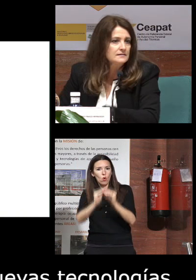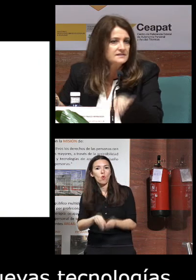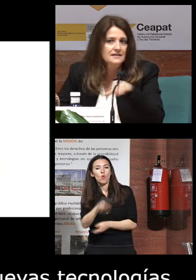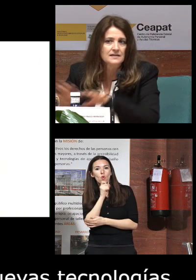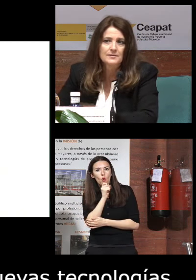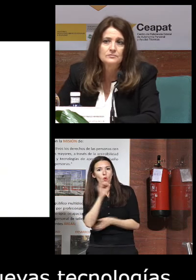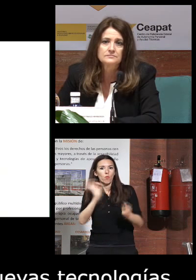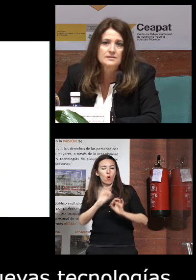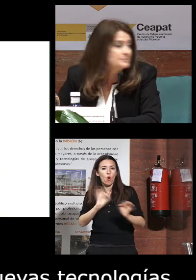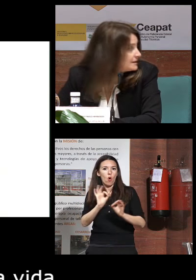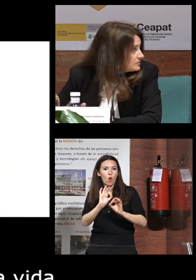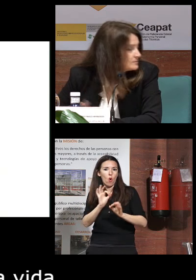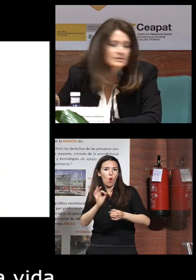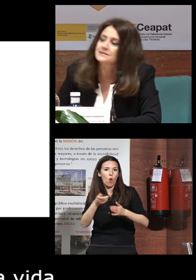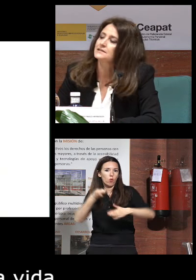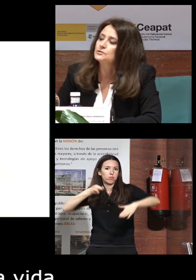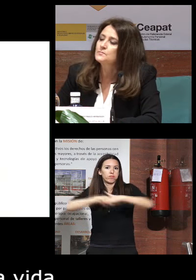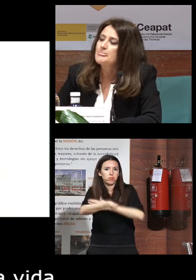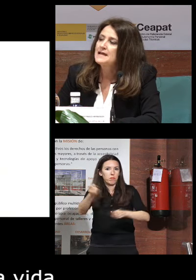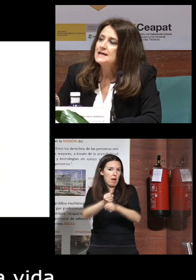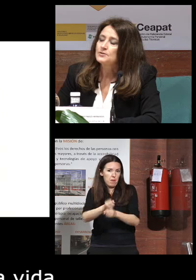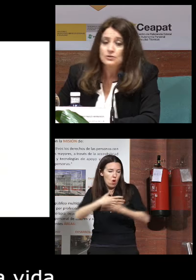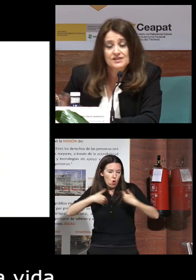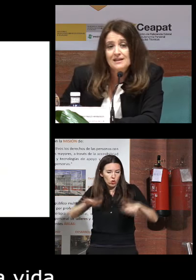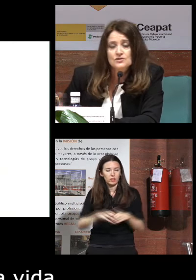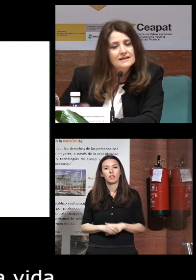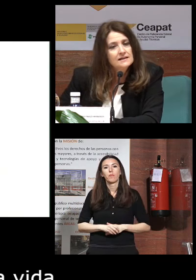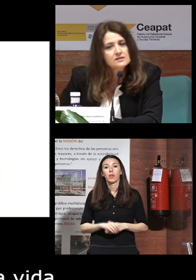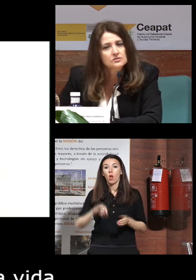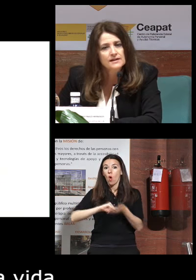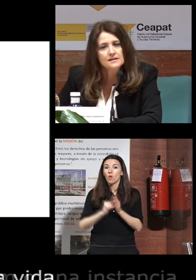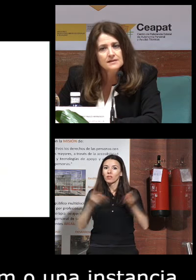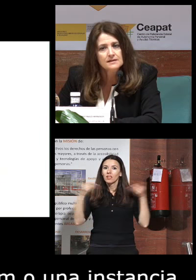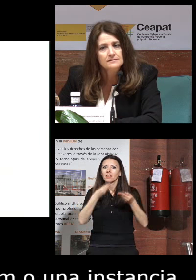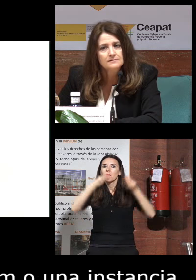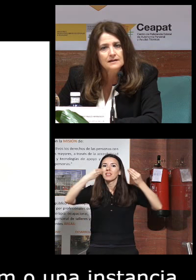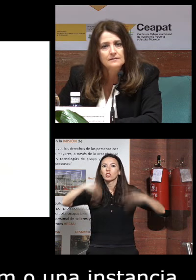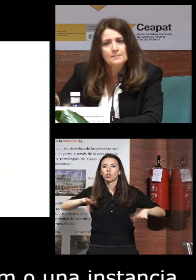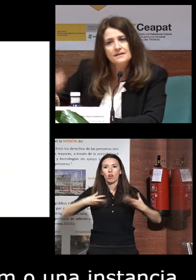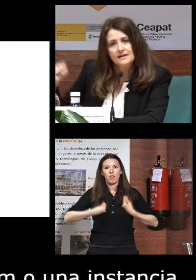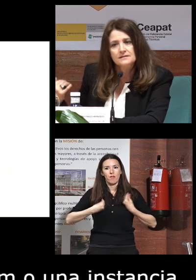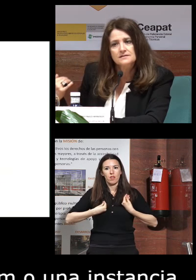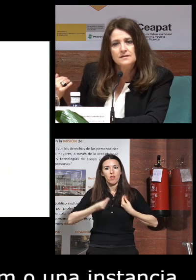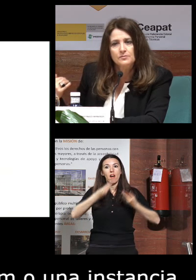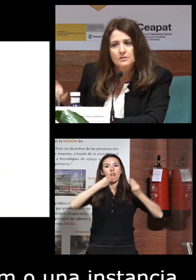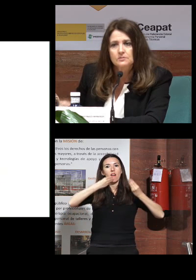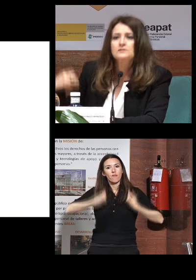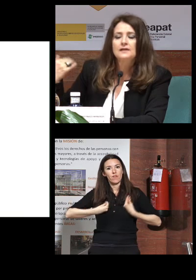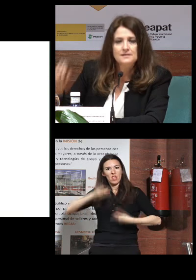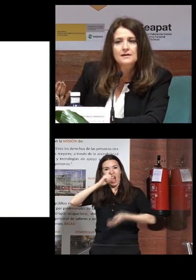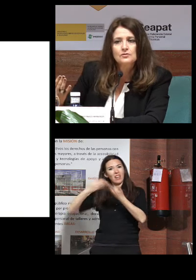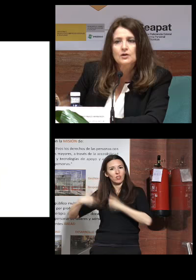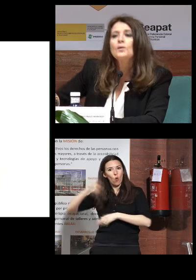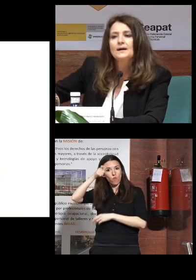una instancia para un empleo o lo que sea proyectos centrados en la historia de vida la vida de antes en el pueblo